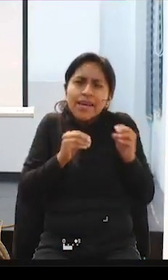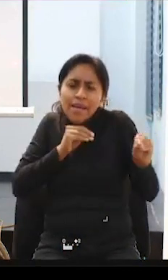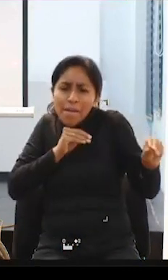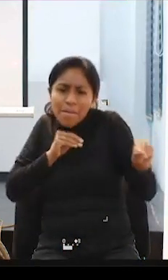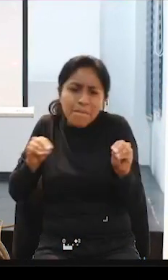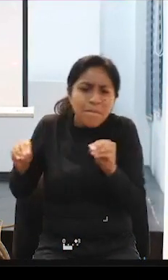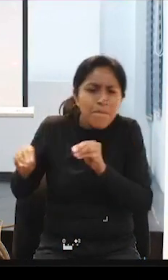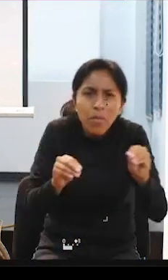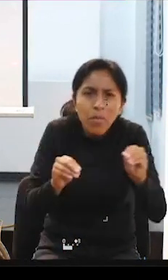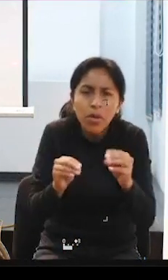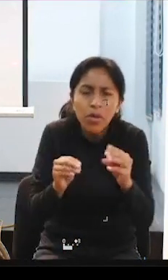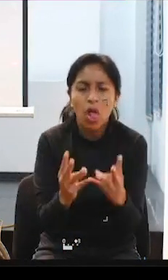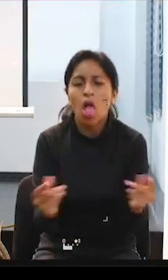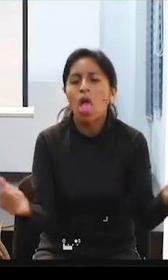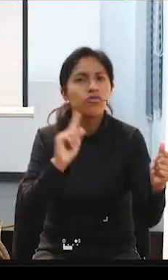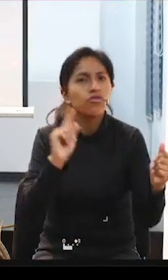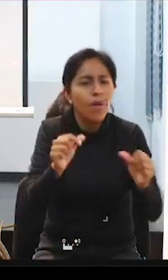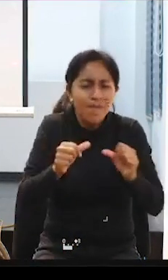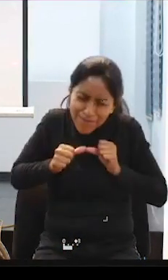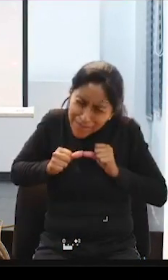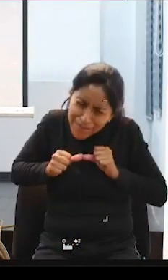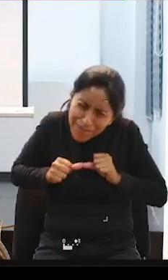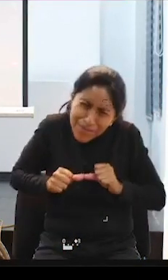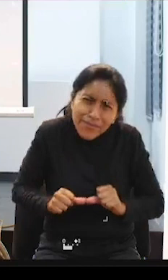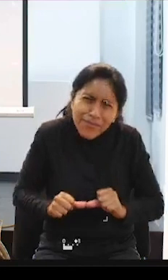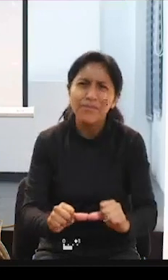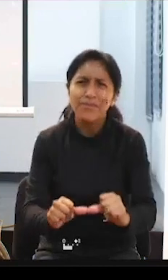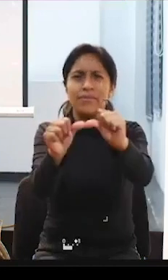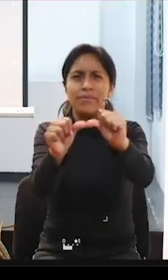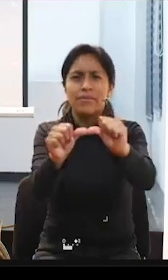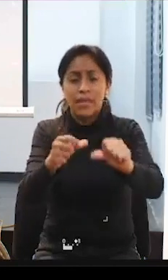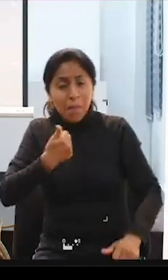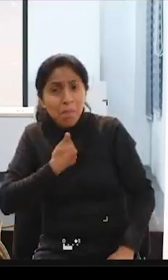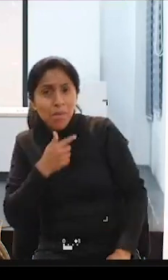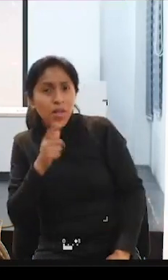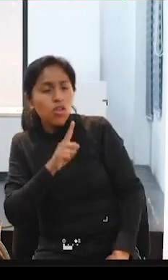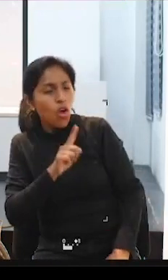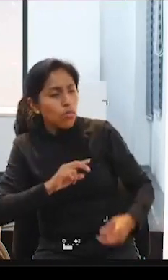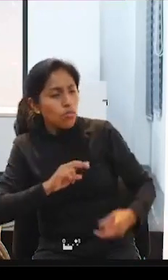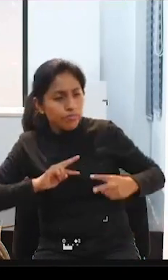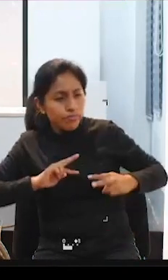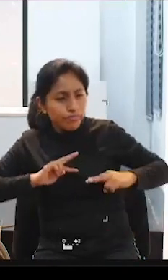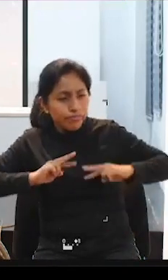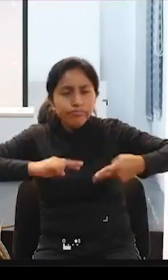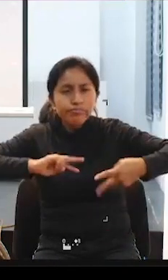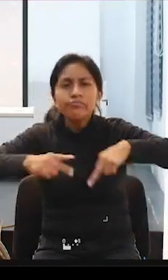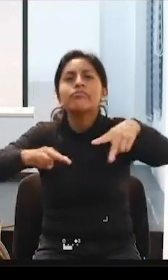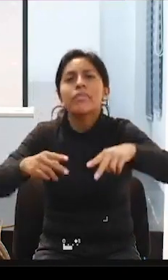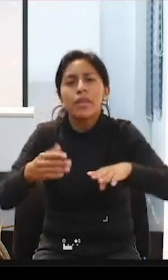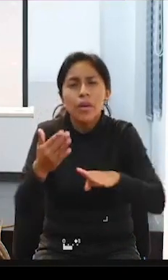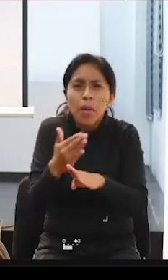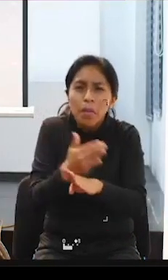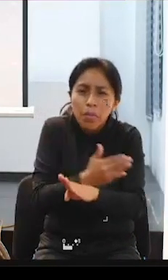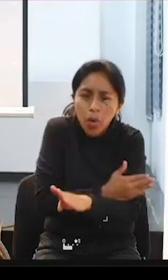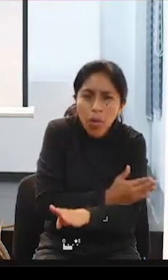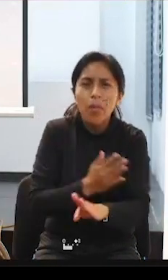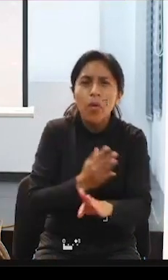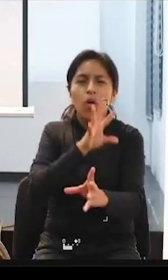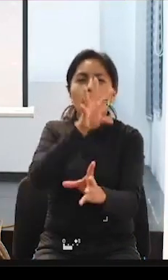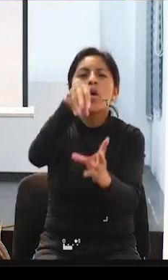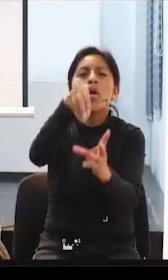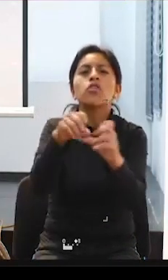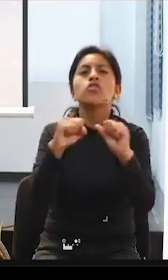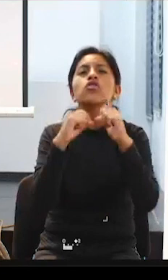en el tiempo, que siga, no solo nosotros, sino otras poblaciones más, y que realmente podamos lograr la inclusión social.